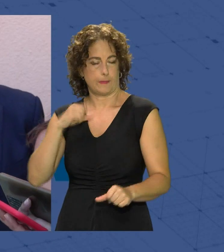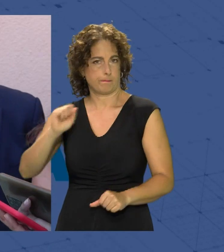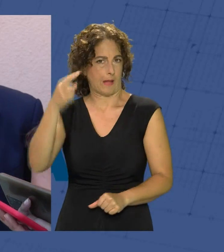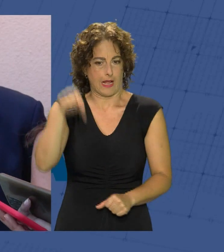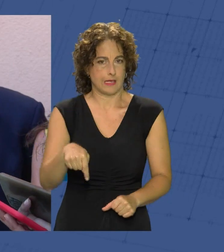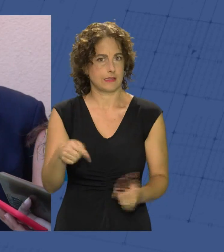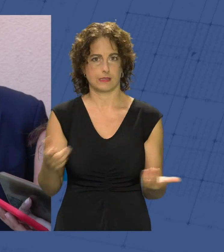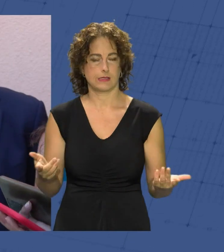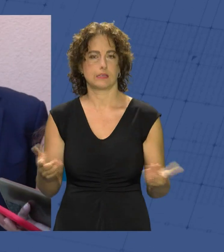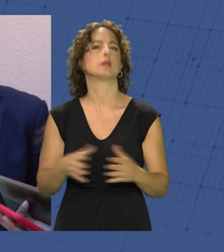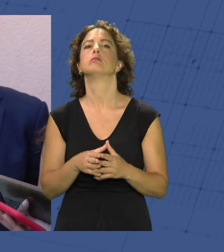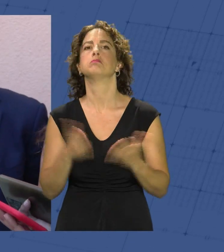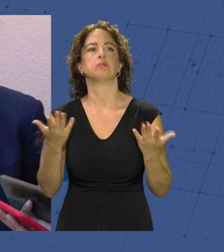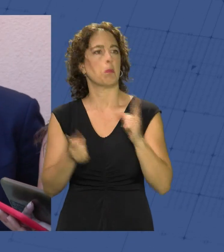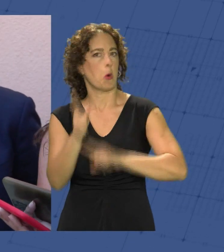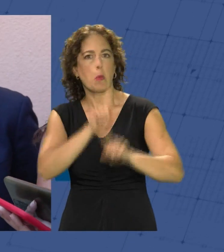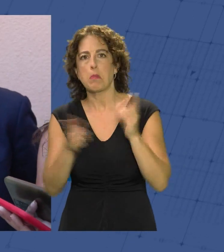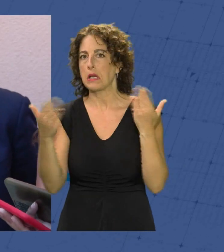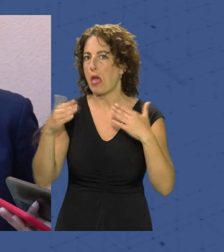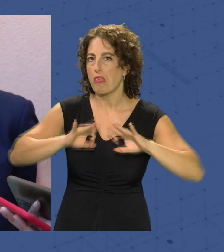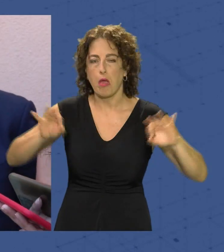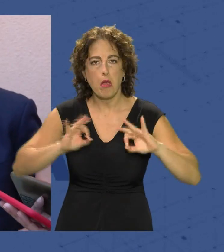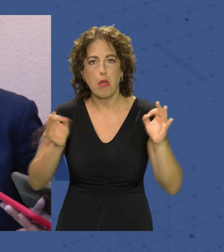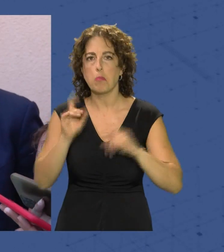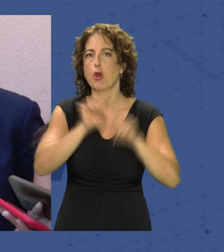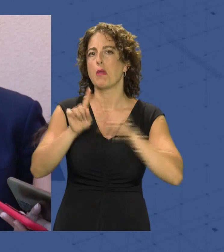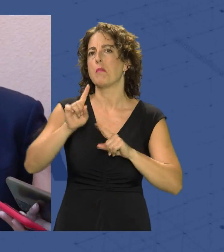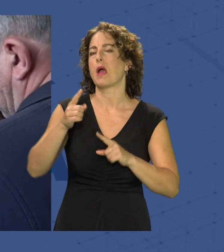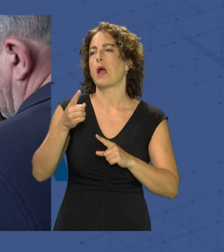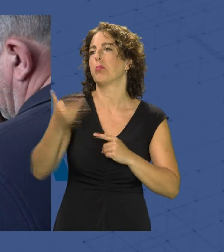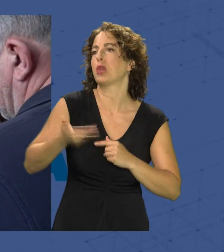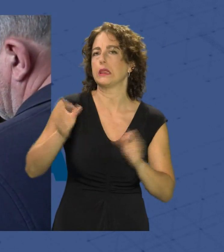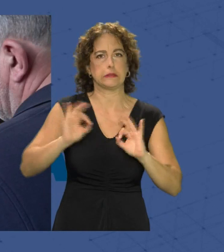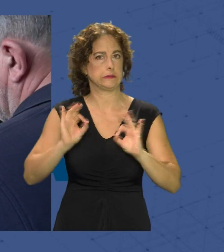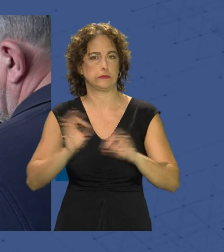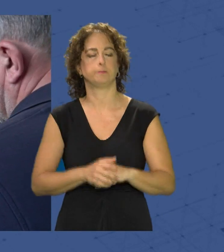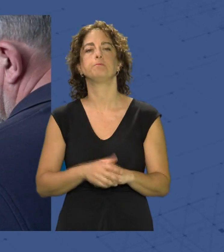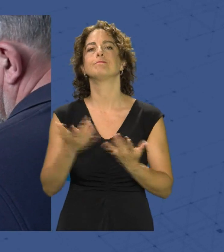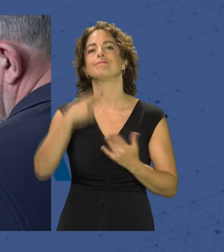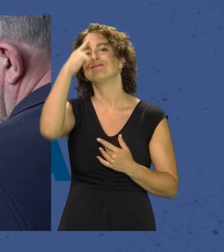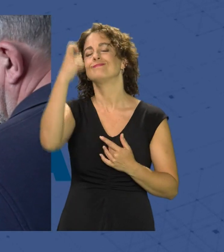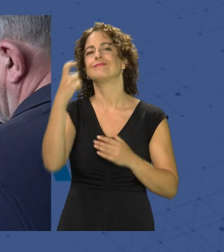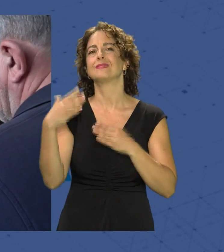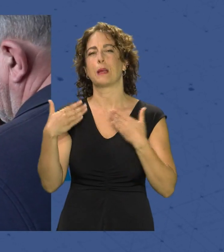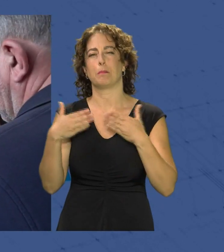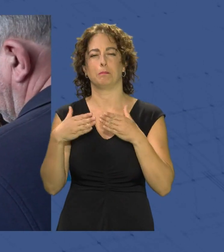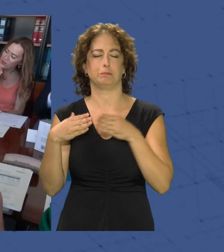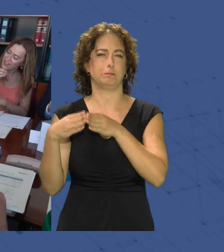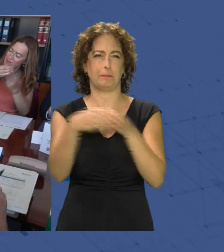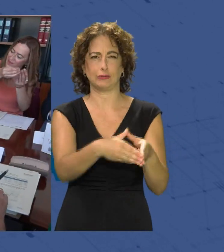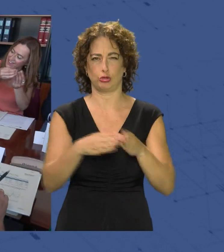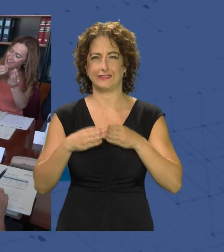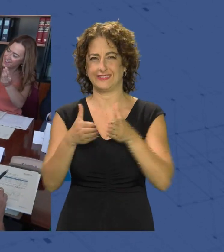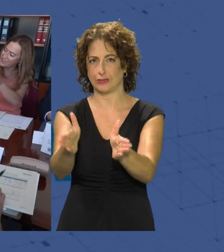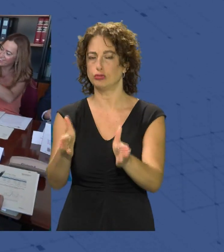tipo de incidente ni problemática significativa. Recordemos que la operación Paso del Estrecho se va a prolongar, como